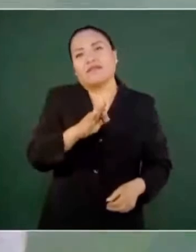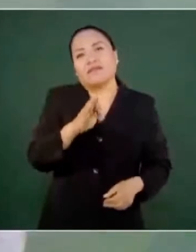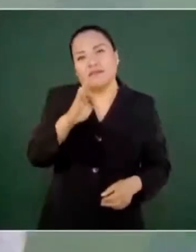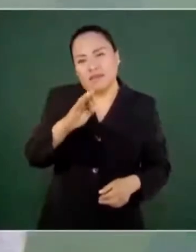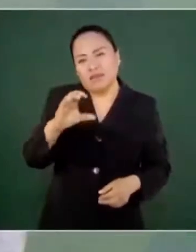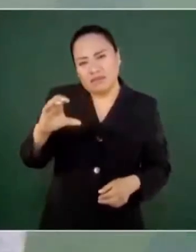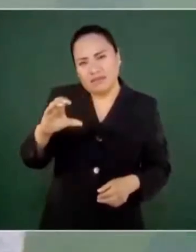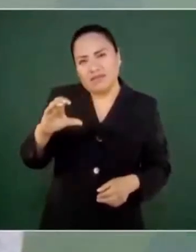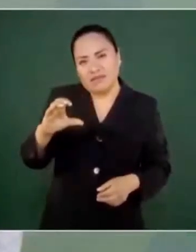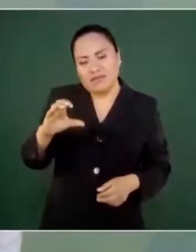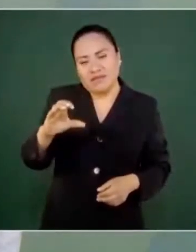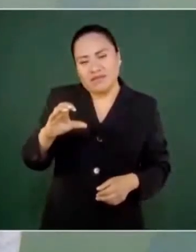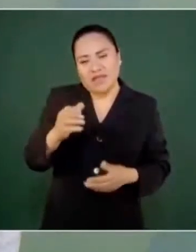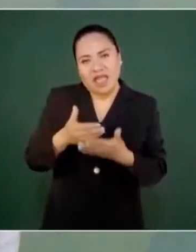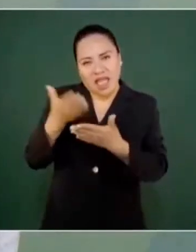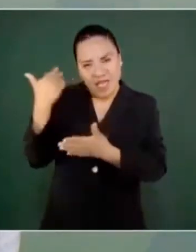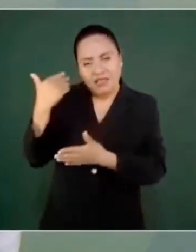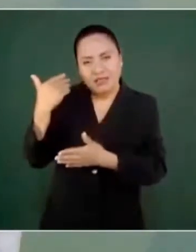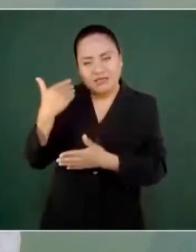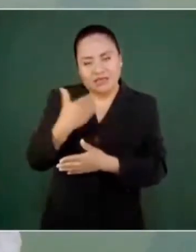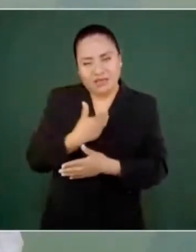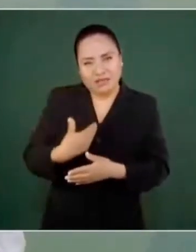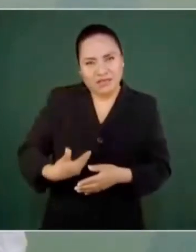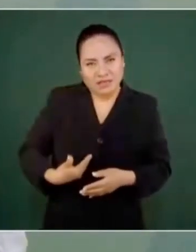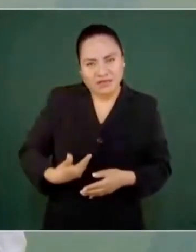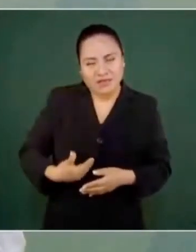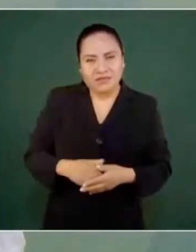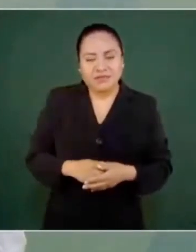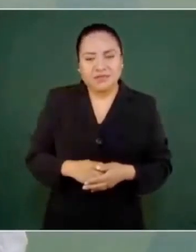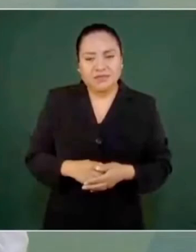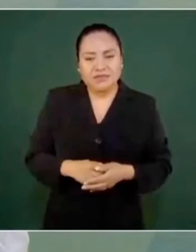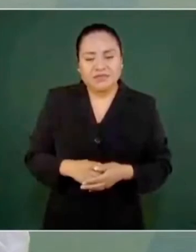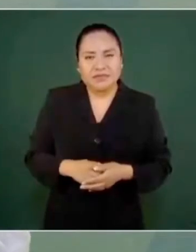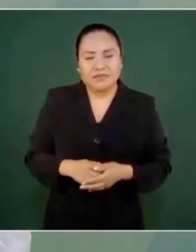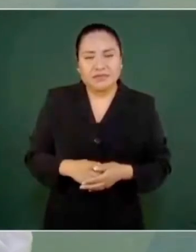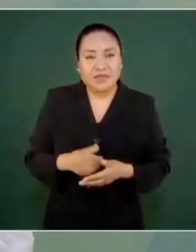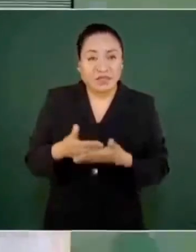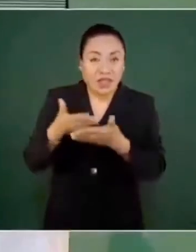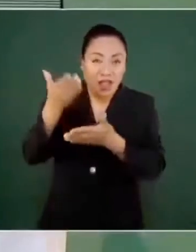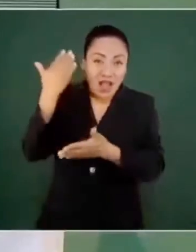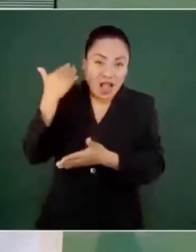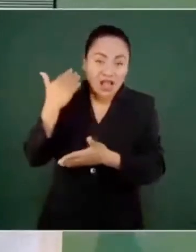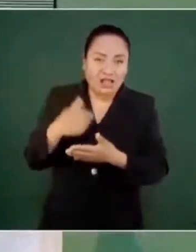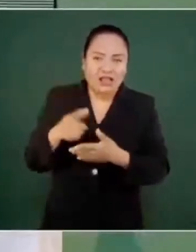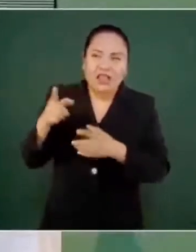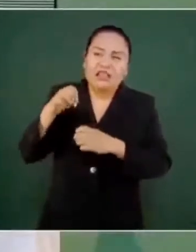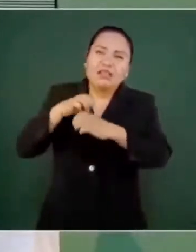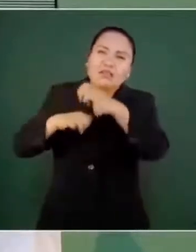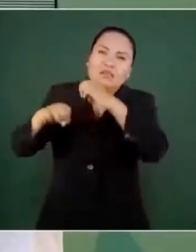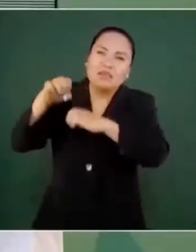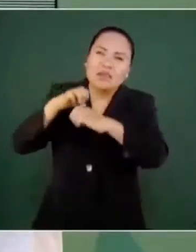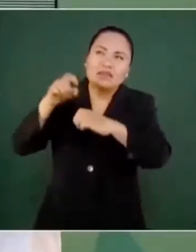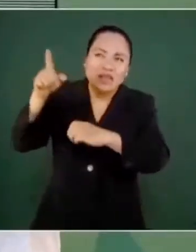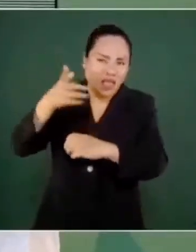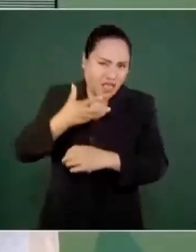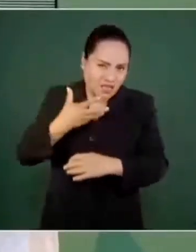tenía una empresa española